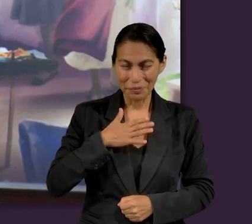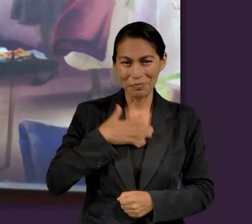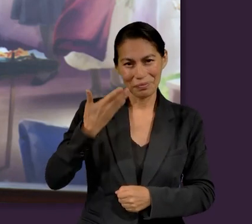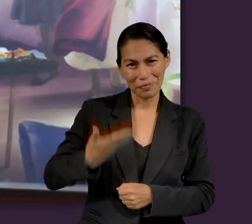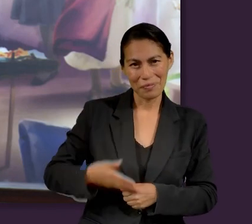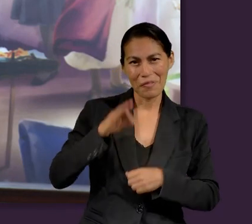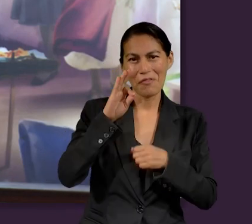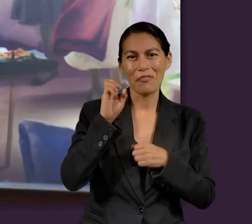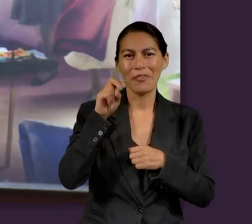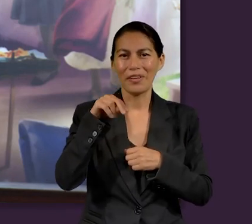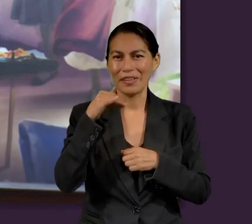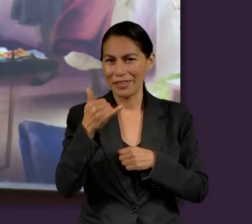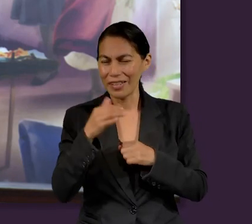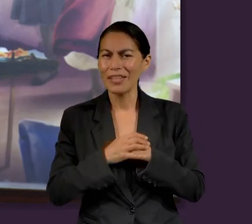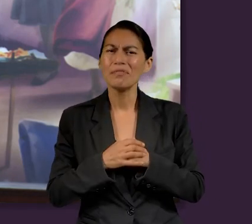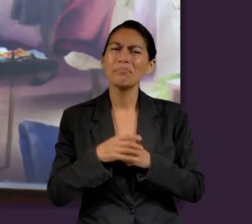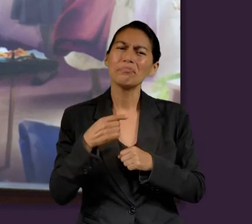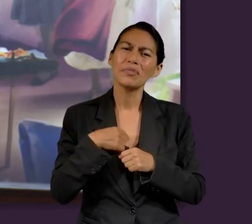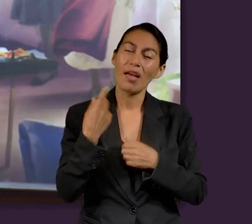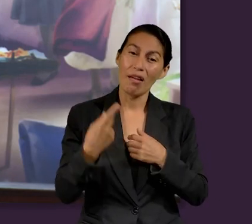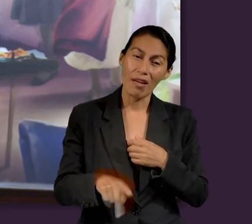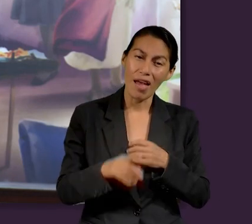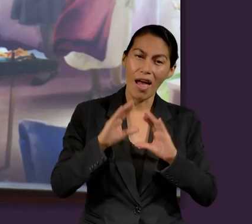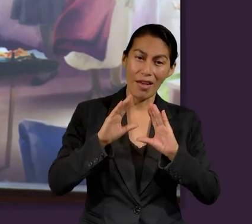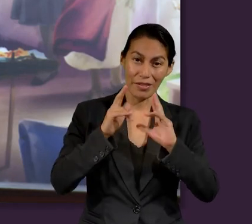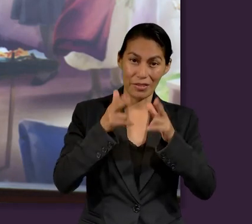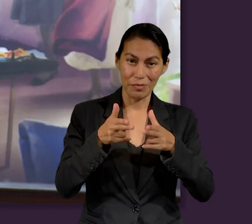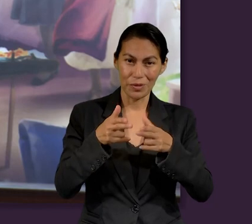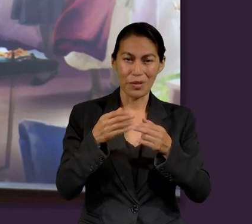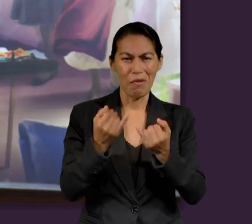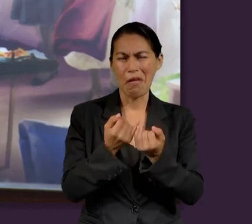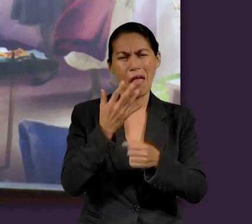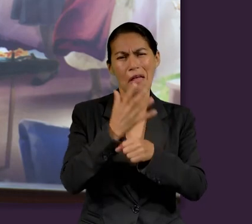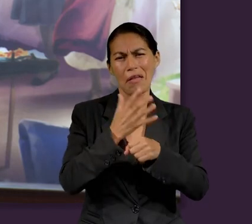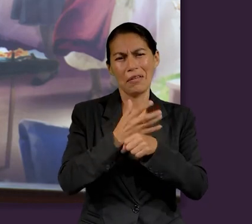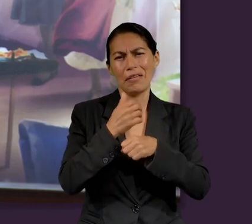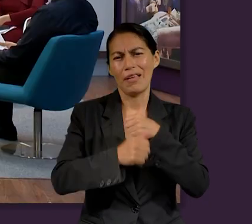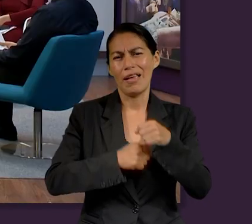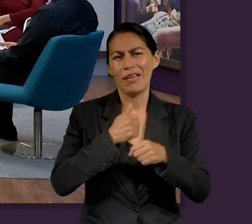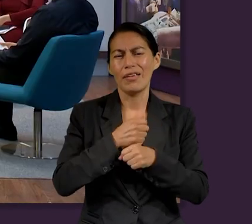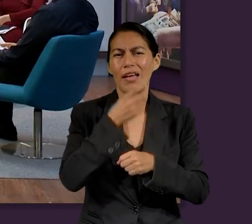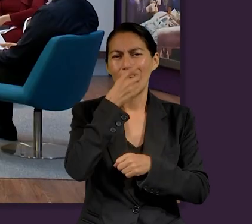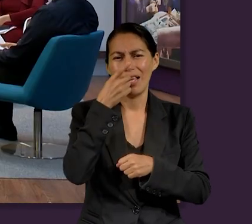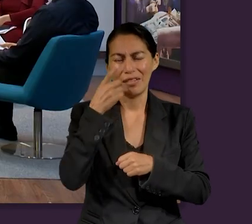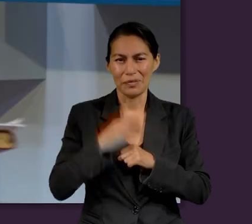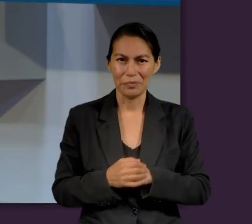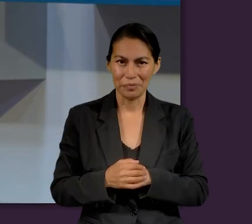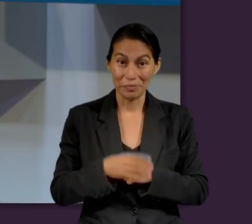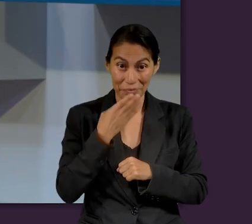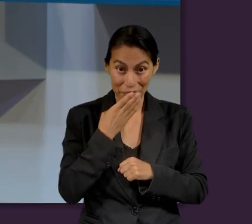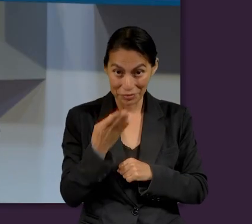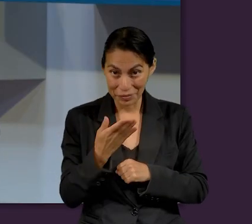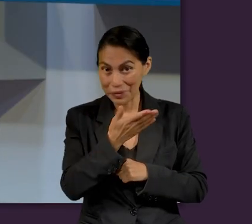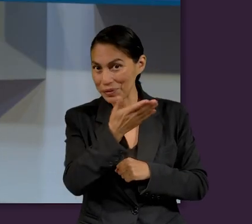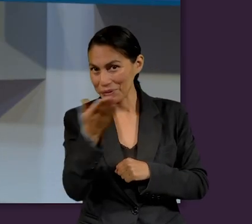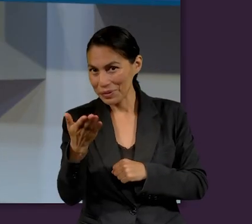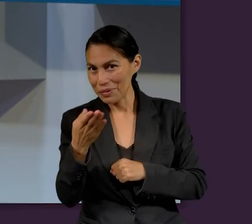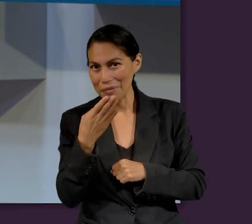Betel Pérez Rodríguez. Soy originaria de Chiapas y estudio en mi quinto año de Odontología. Muy bien, como ustedes ven,